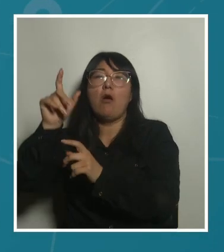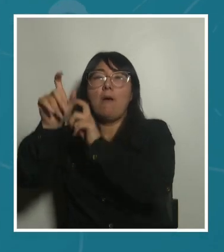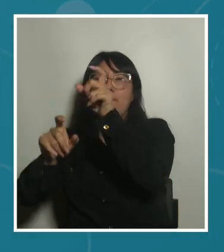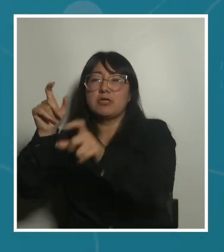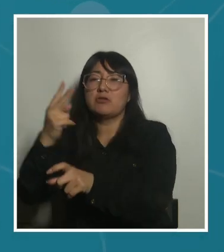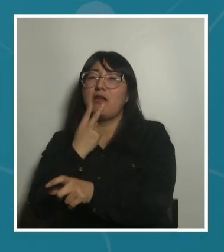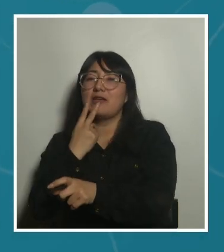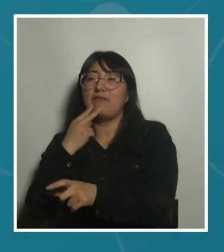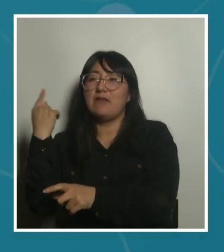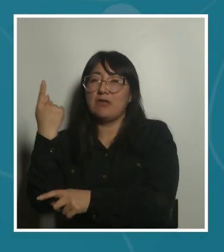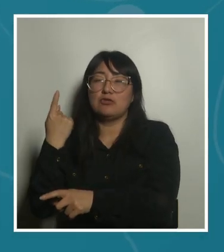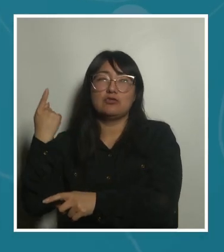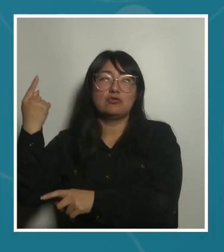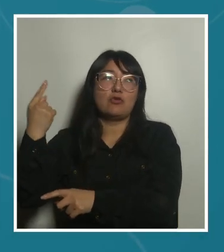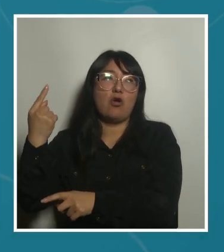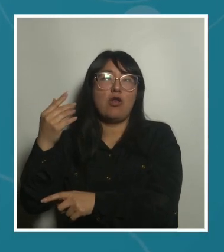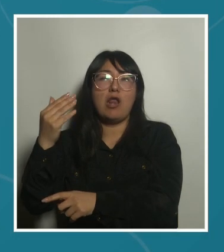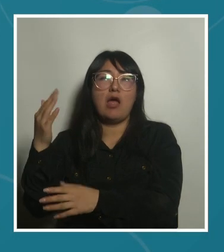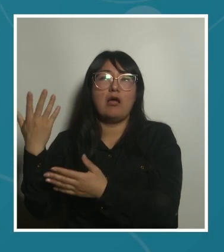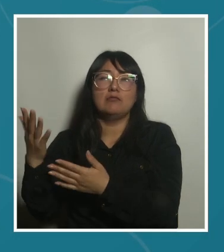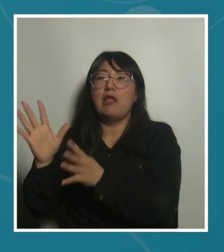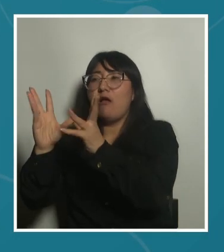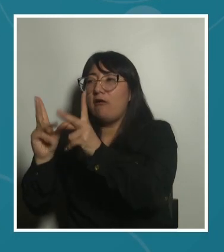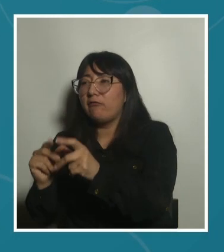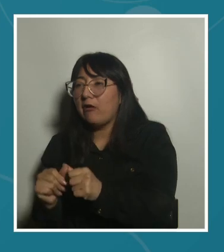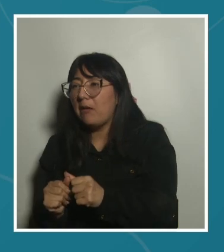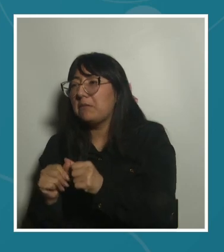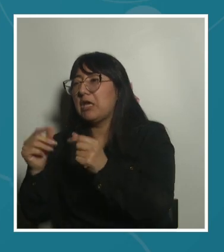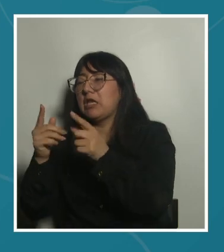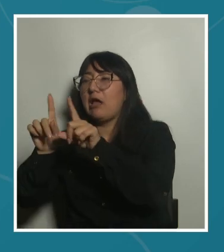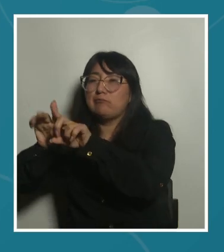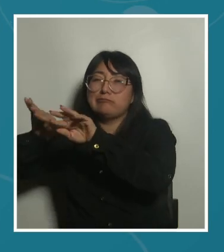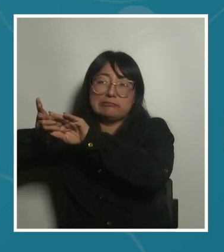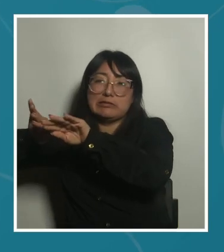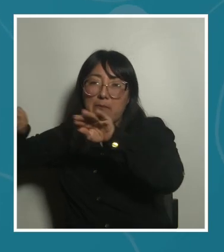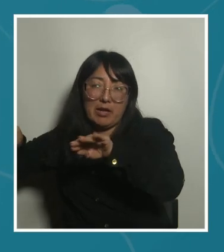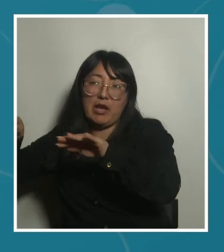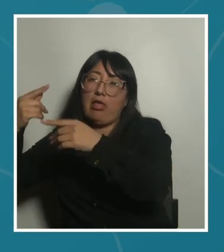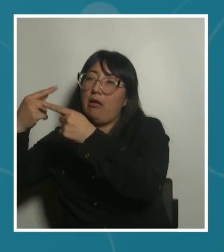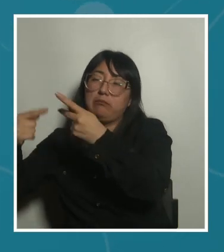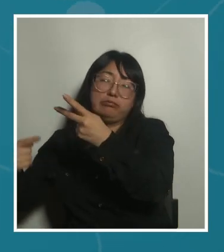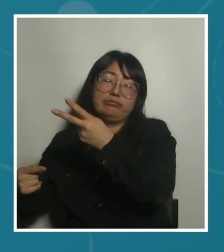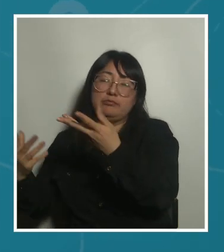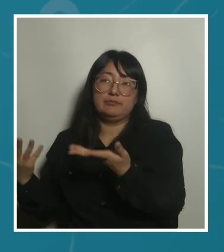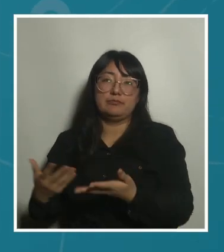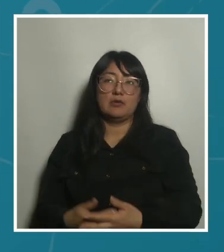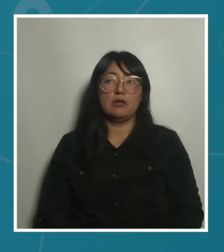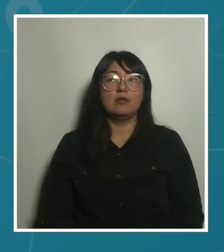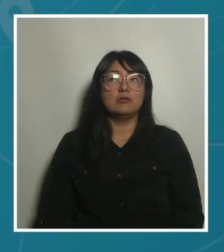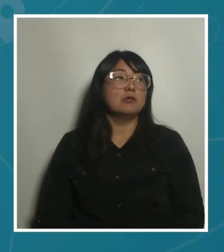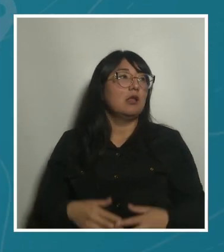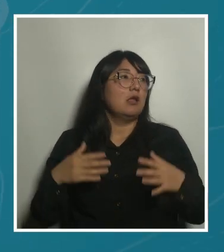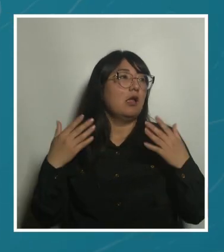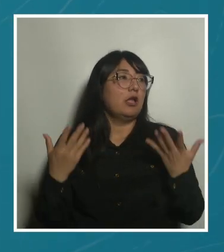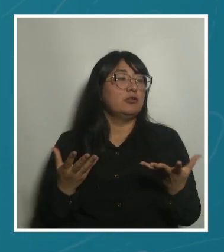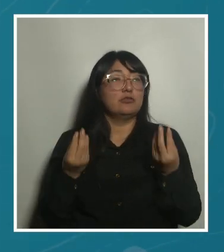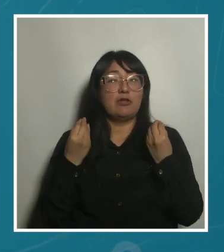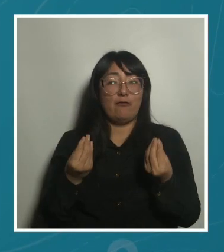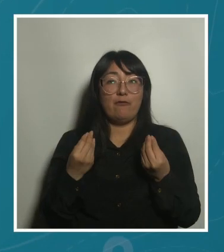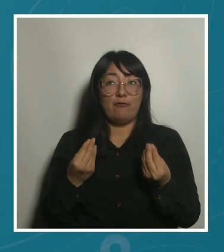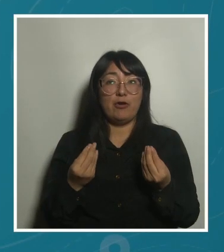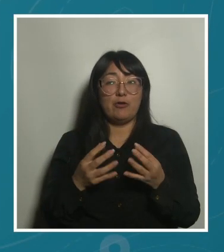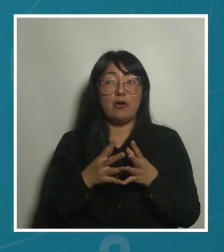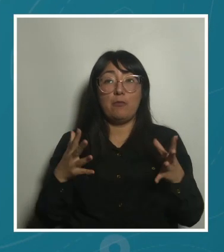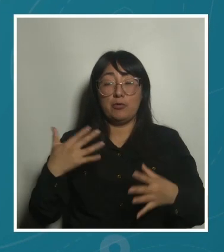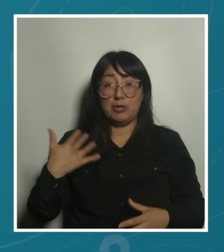solas, dos núcleos que comparten, familias monomarentales, monoparentales, etc. Entonces, bueno, también ese